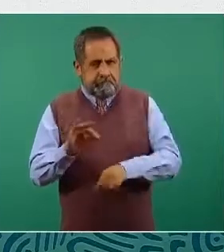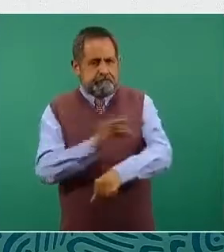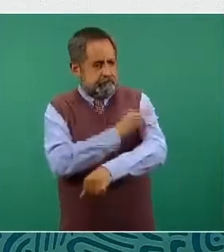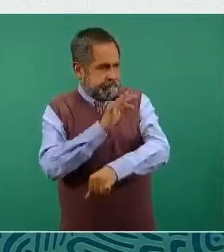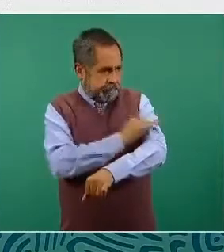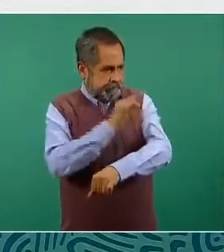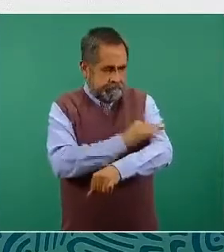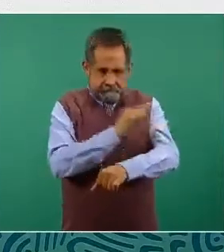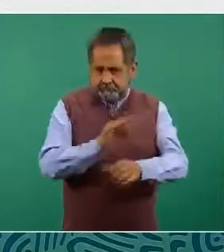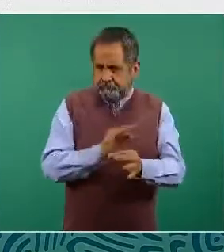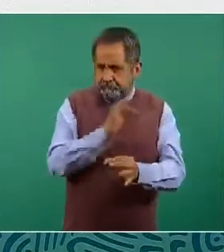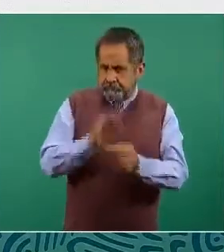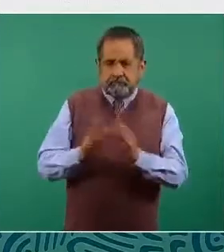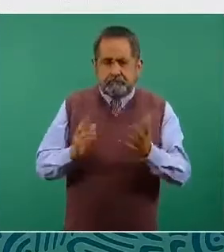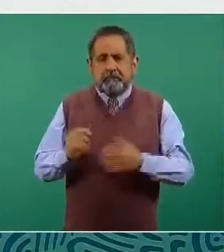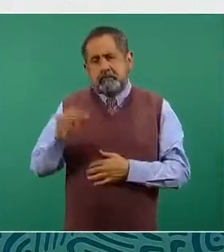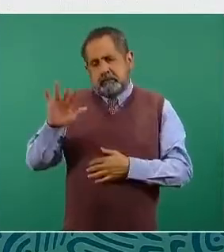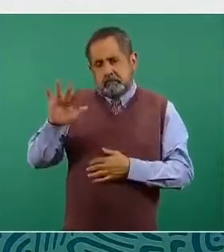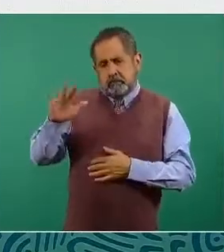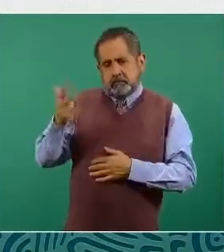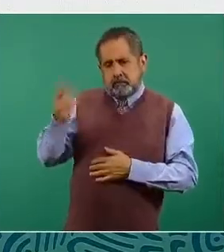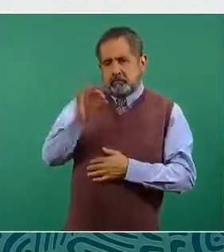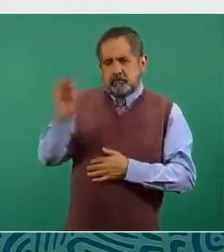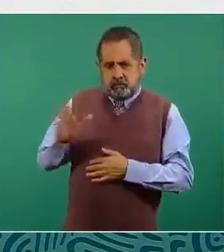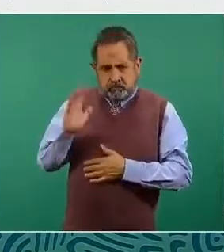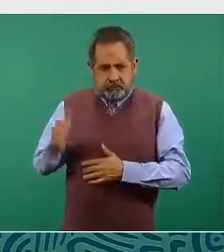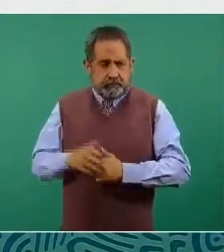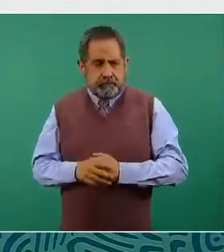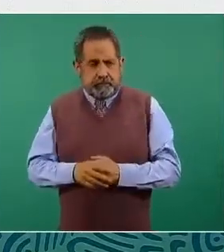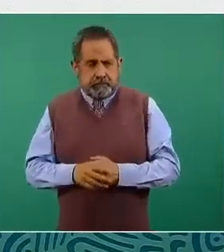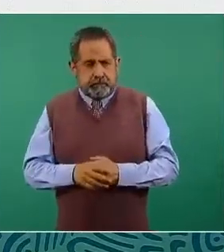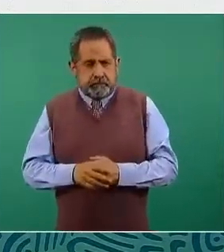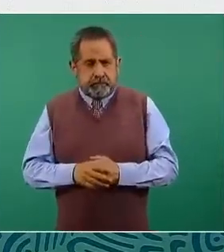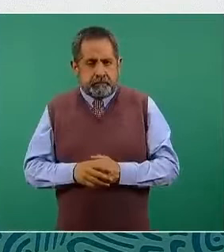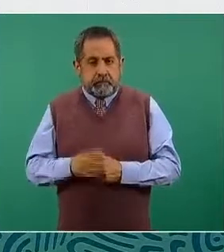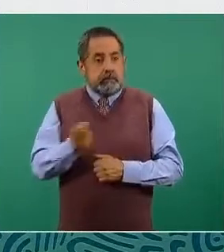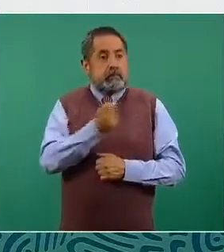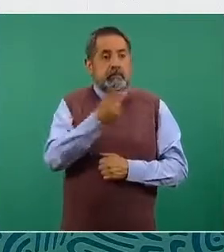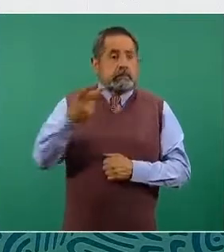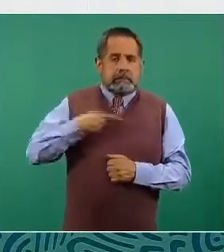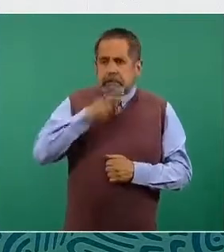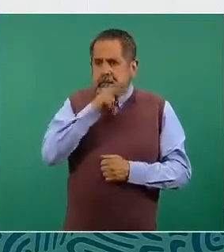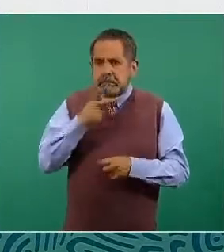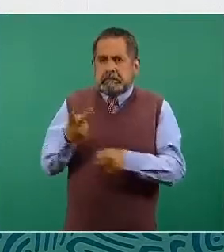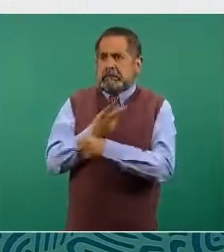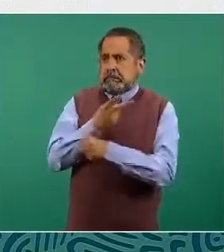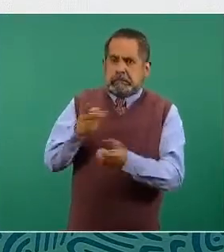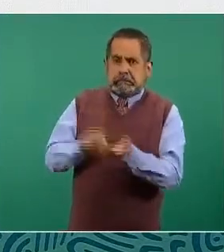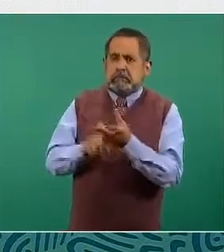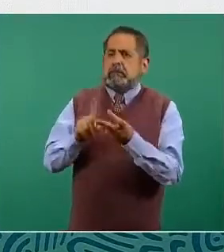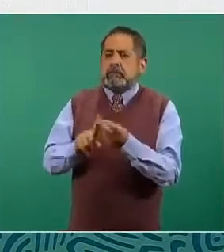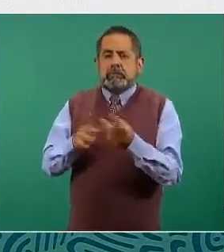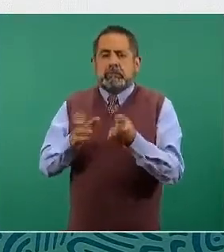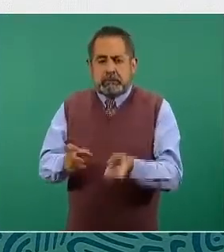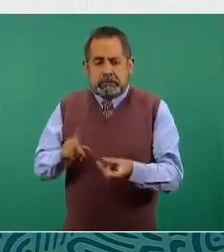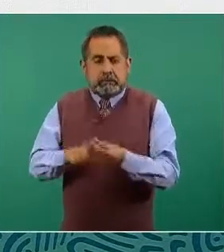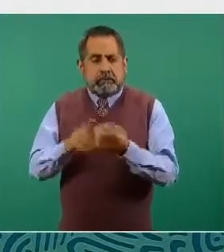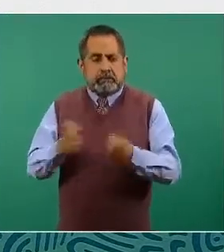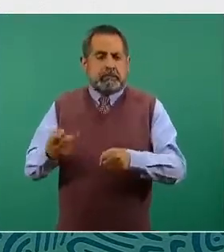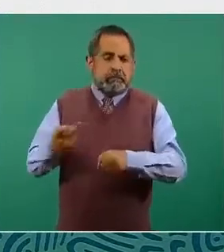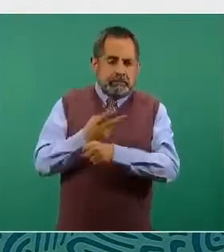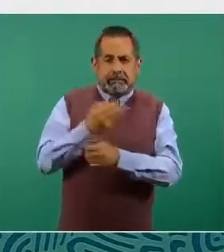corresponde al 58%. La inquietud es, pues aquí hay una diferencia de